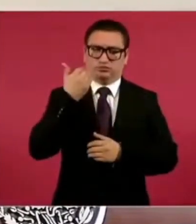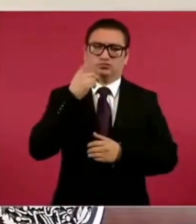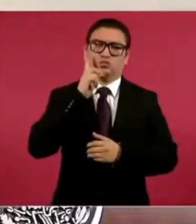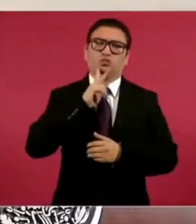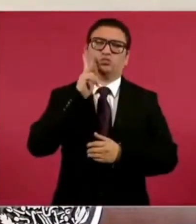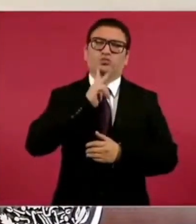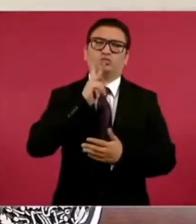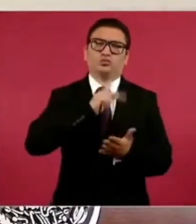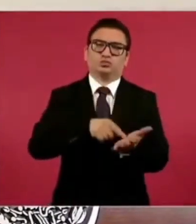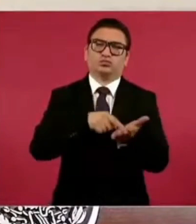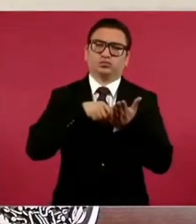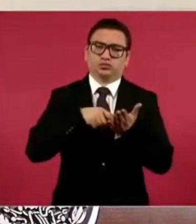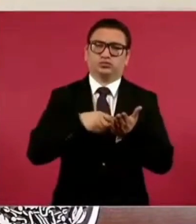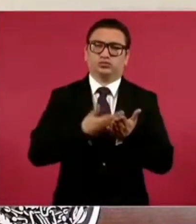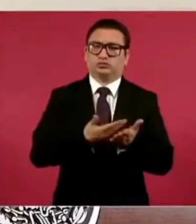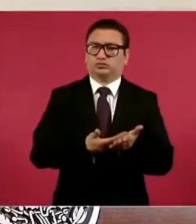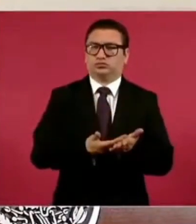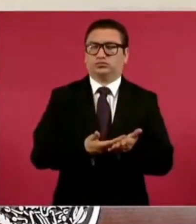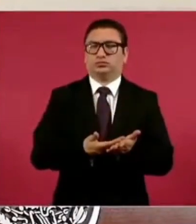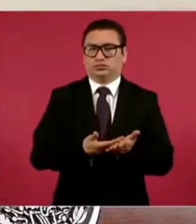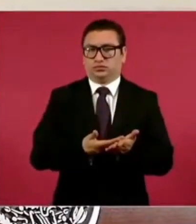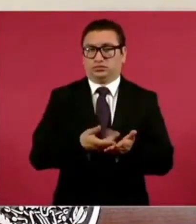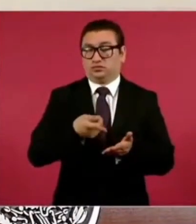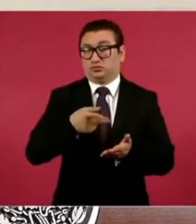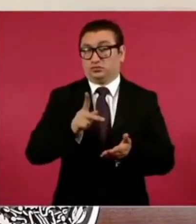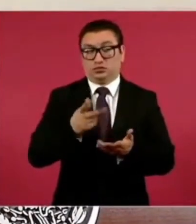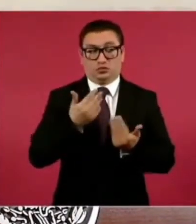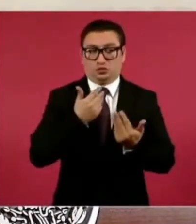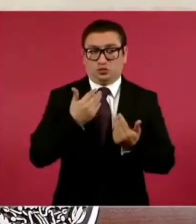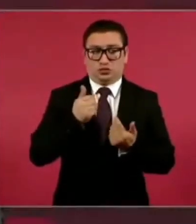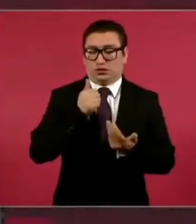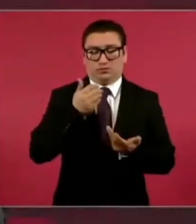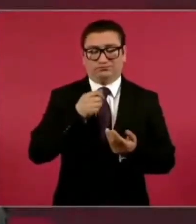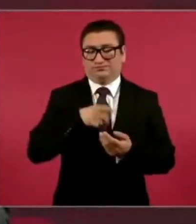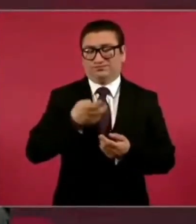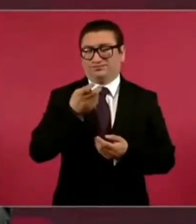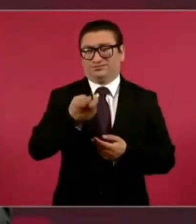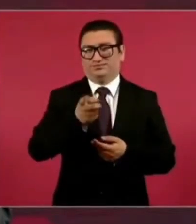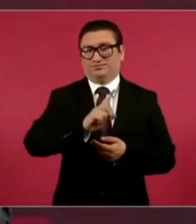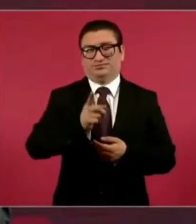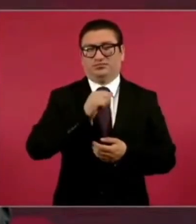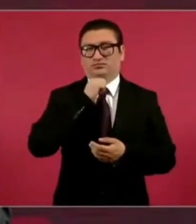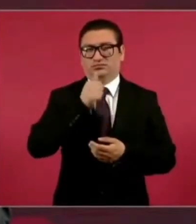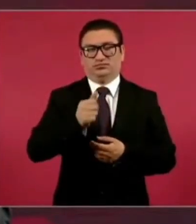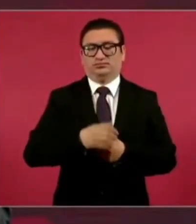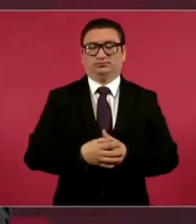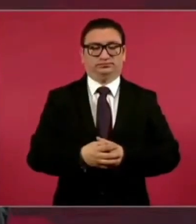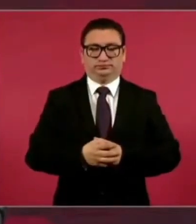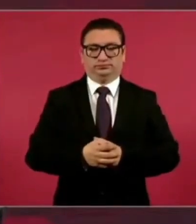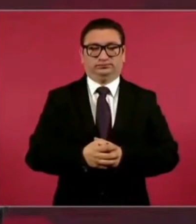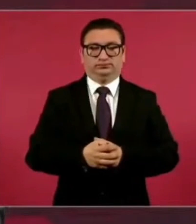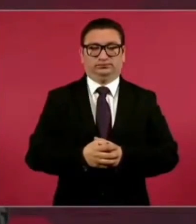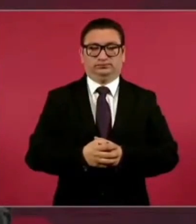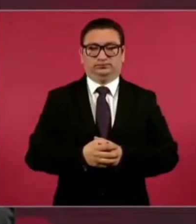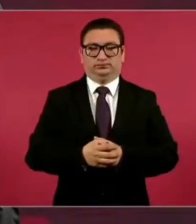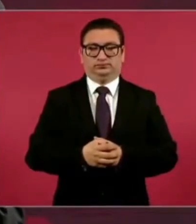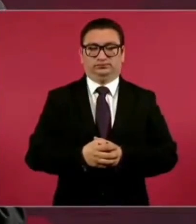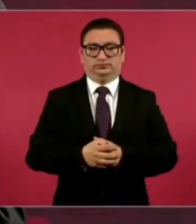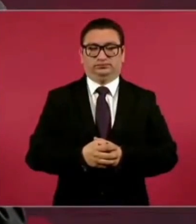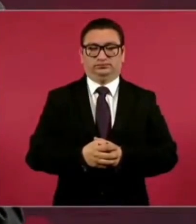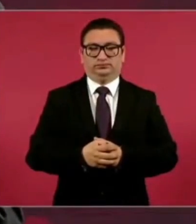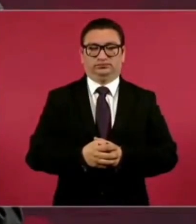pero no hay nada de eso, absolutamente. Y son miles